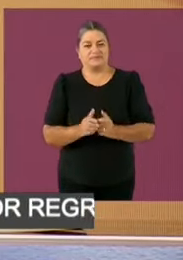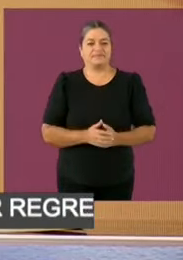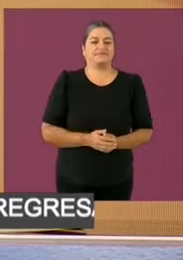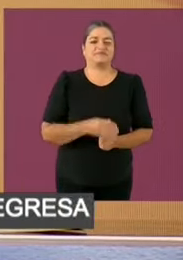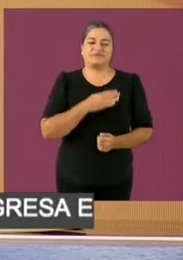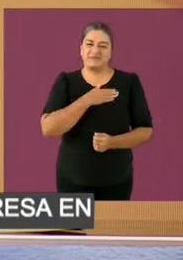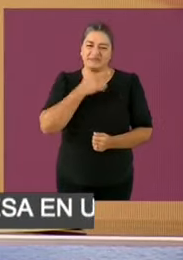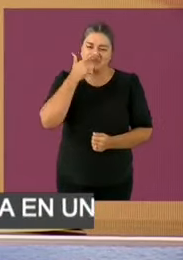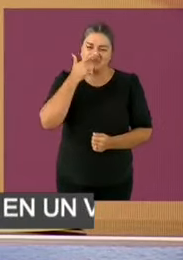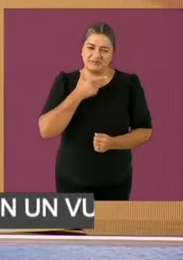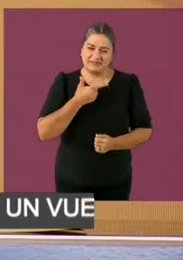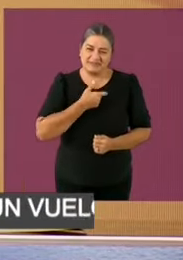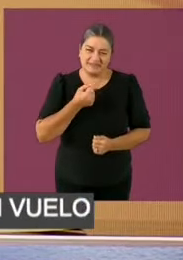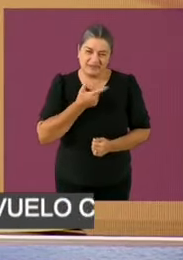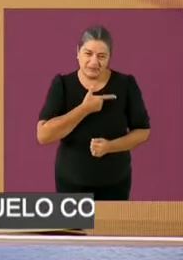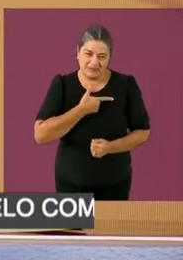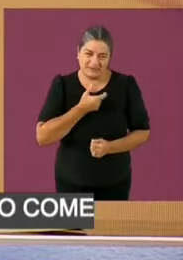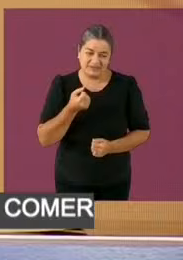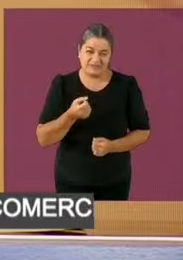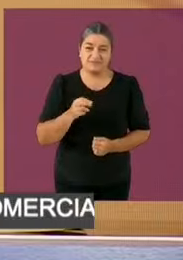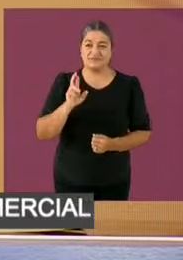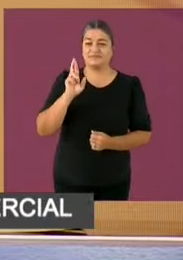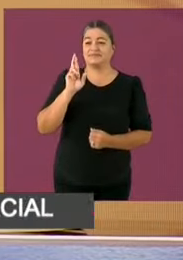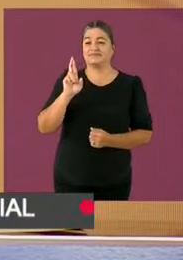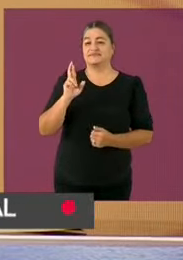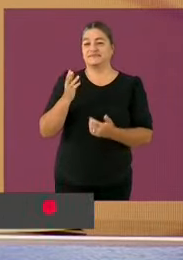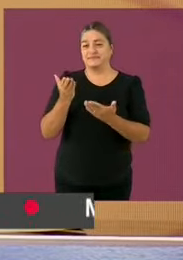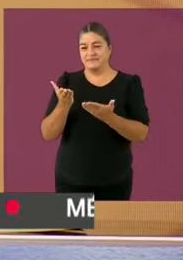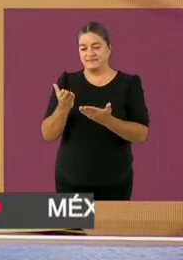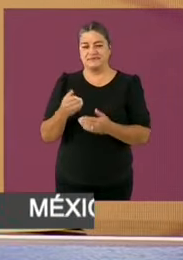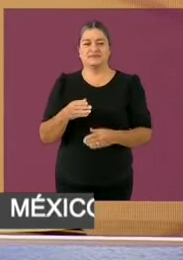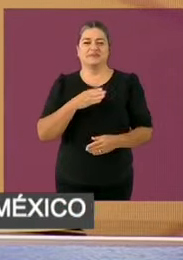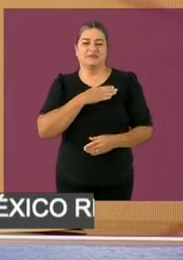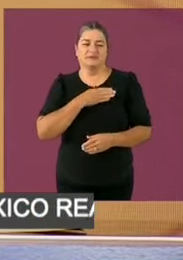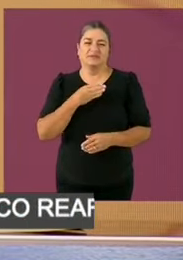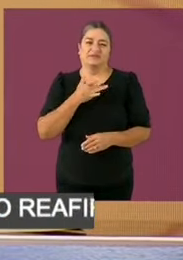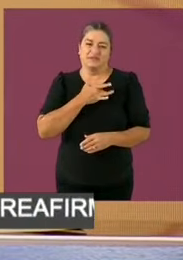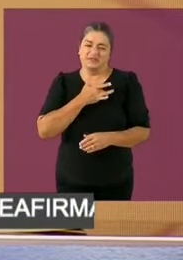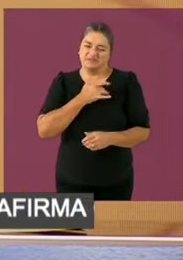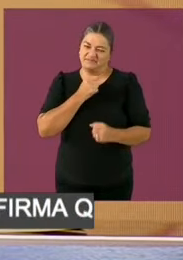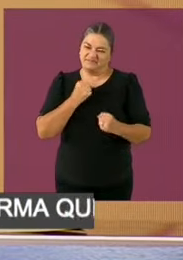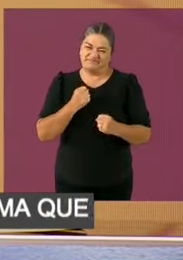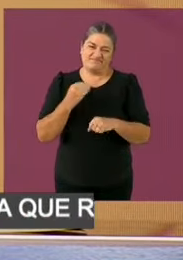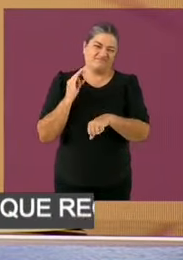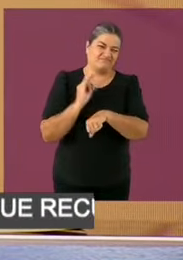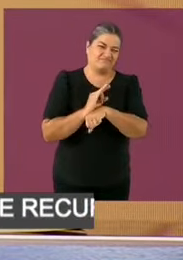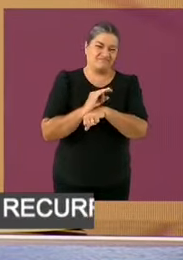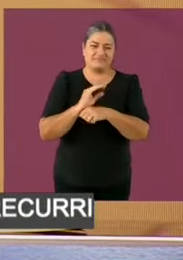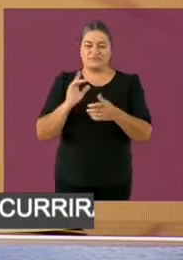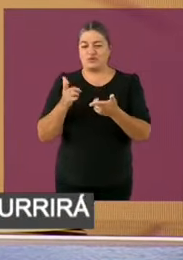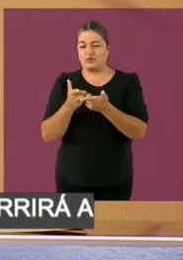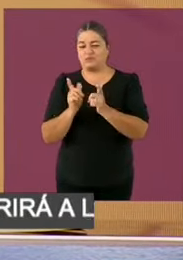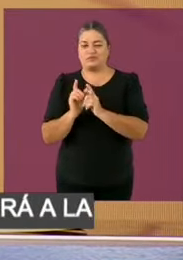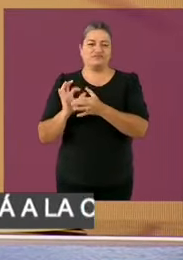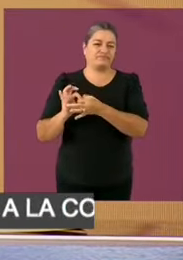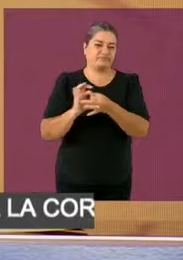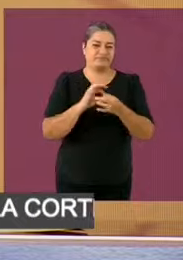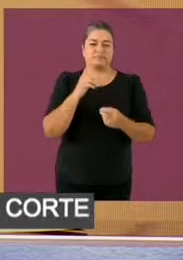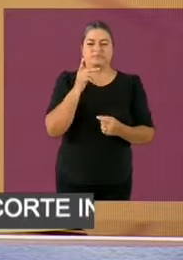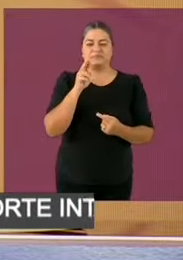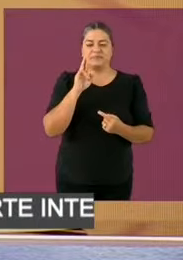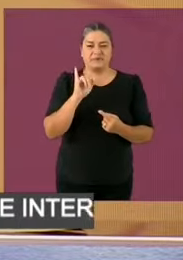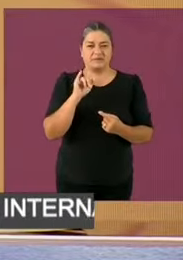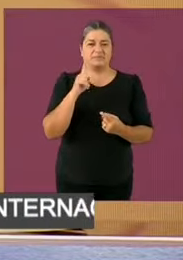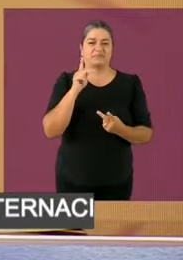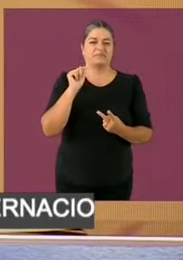coalición Fuerza y Corazón por México, integrada por los partidos Acción Nacional, Revolucionario Institucional y de la Revolución Democrática.